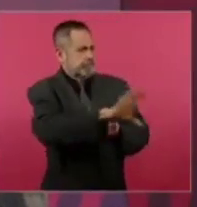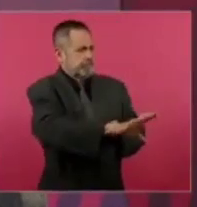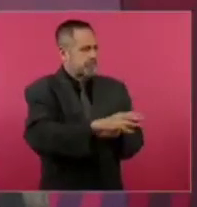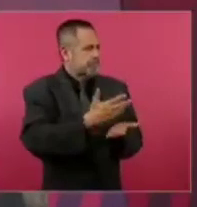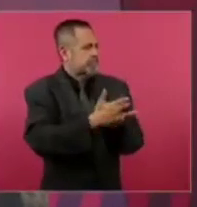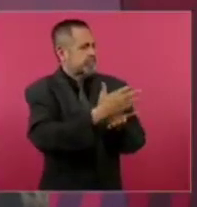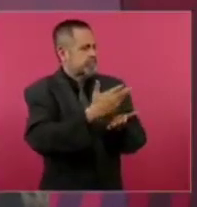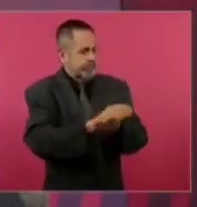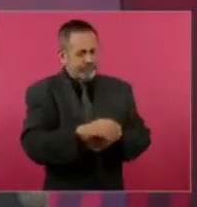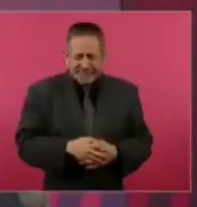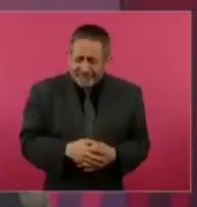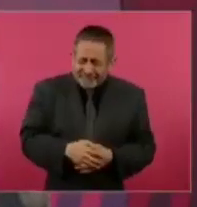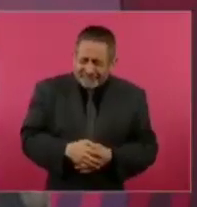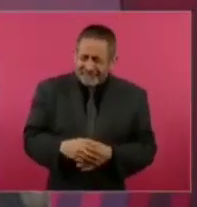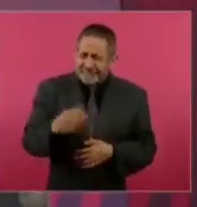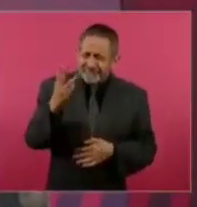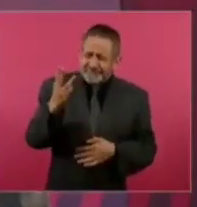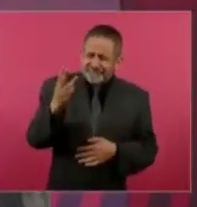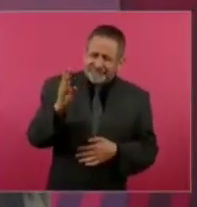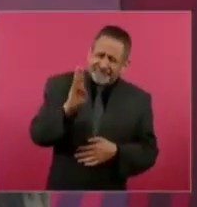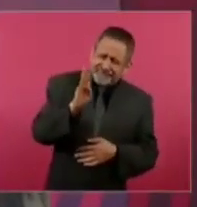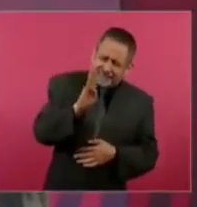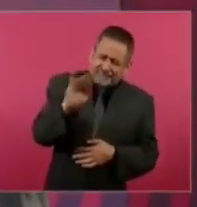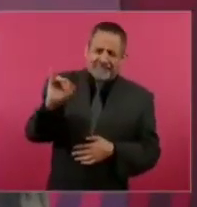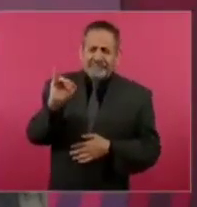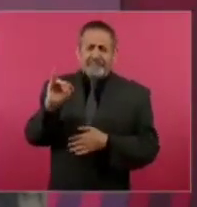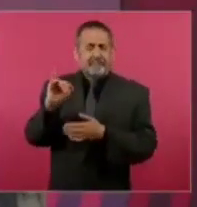Tres billones de pesos.